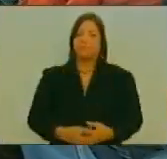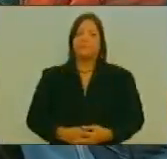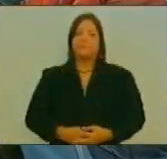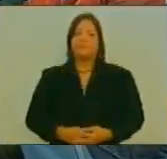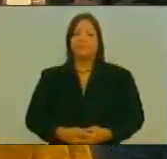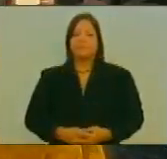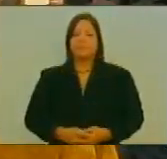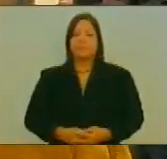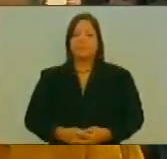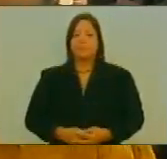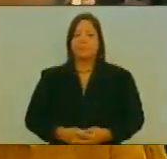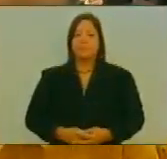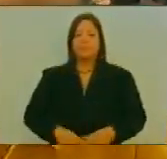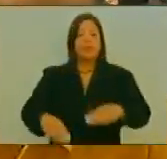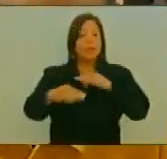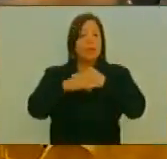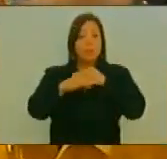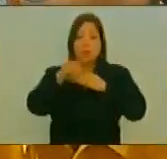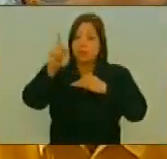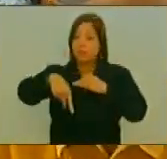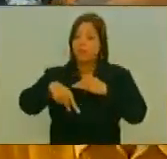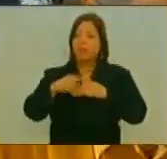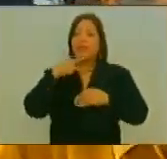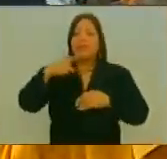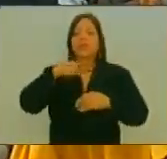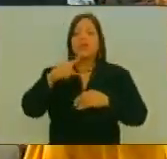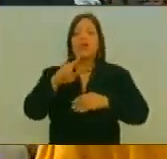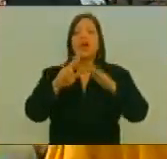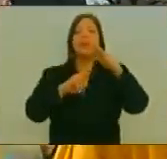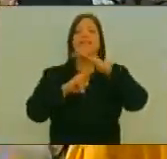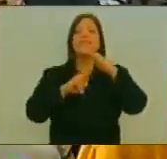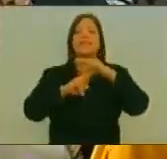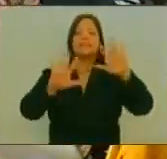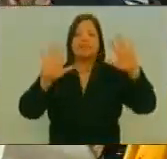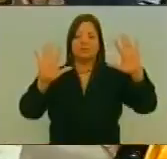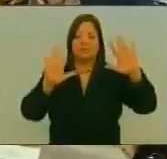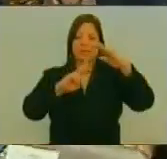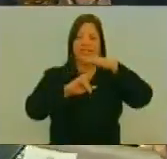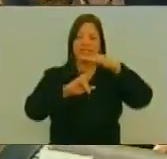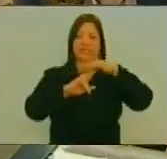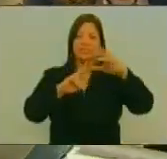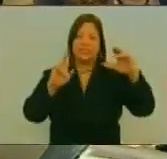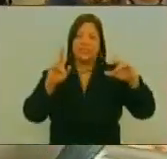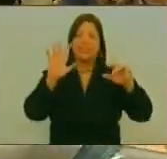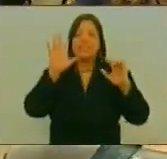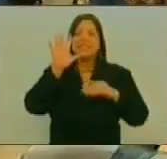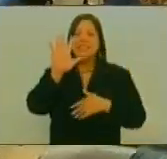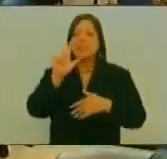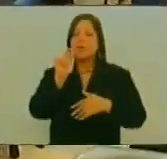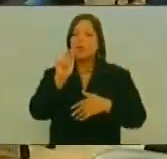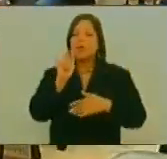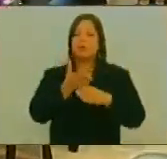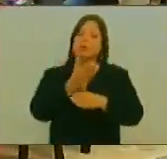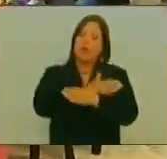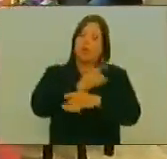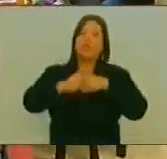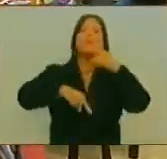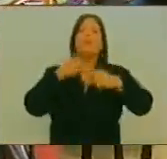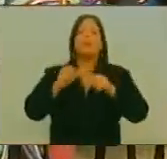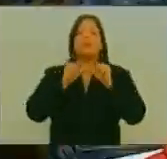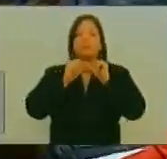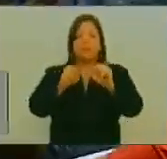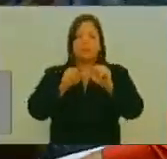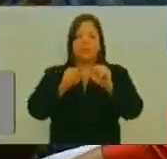De igual Forma Declaró Un receso De cinco Minutos Para continuar Con la Agenda De la Sesión Ordinaria